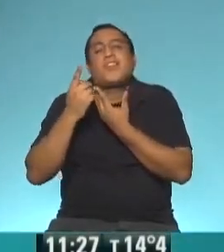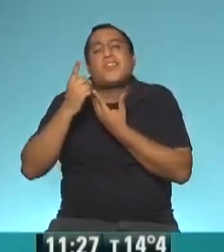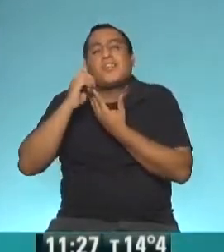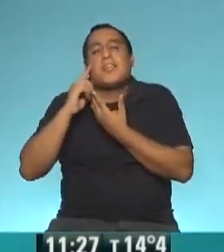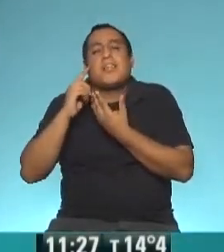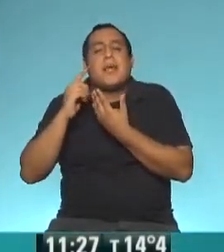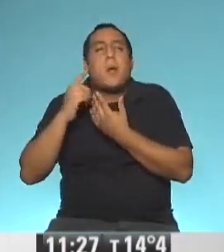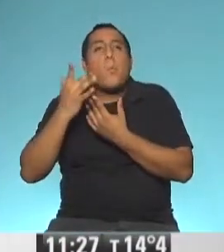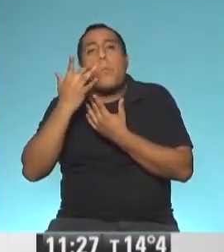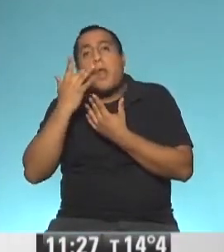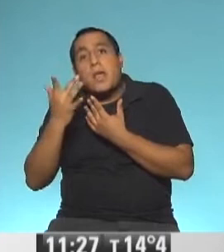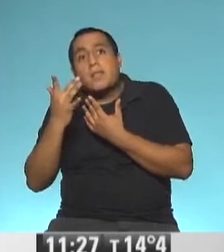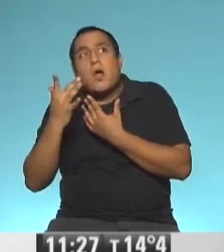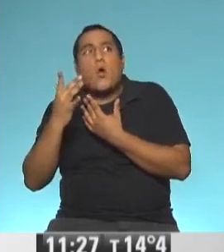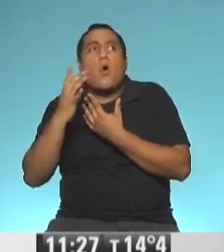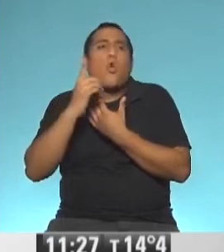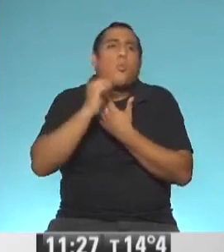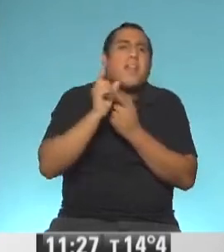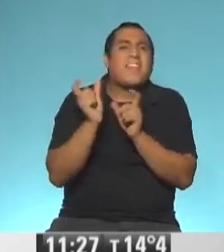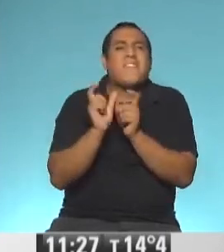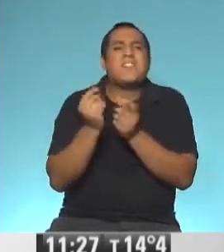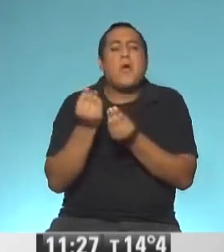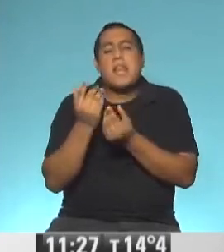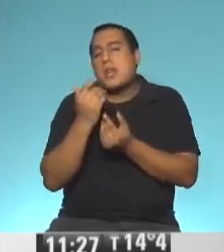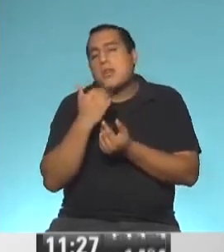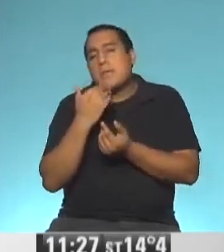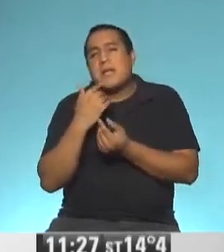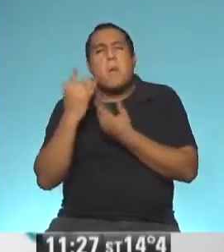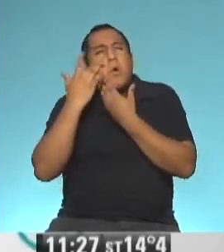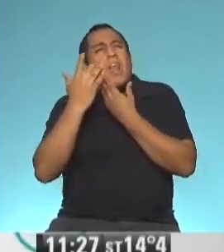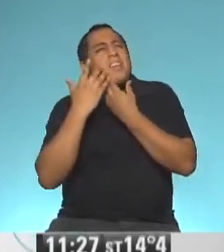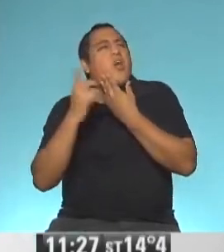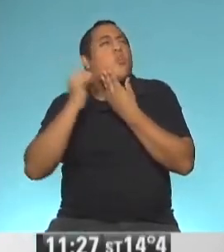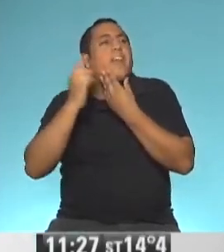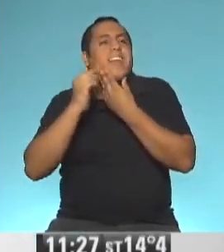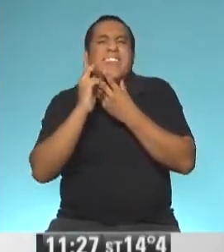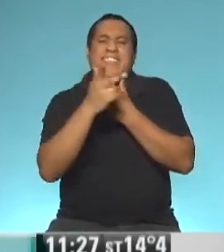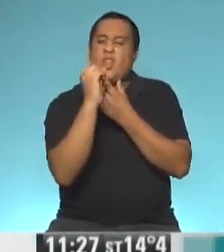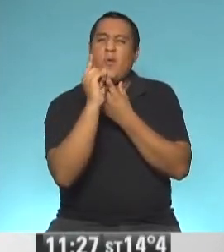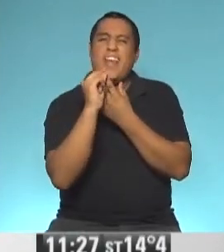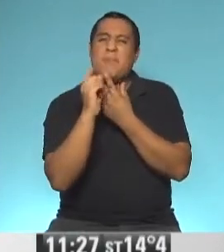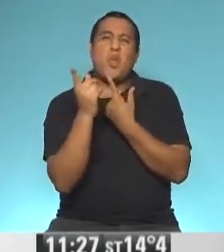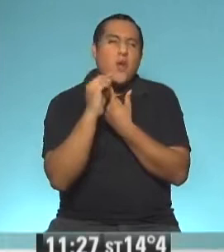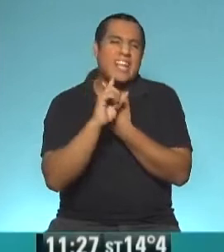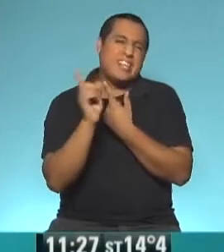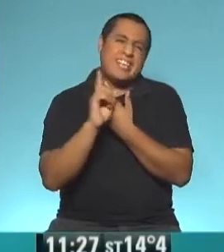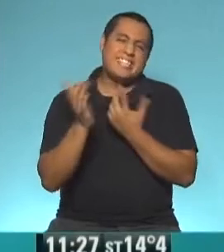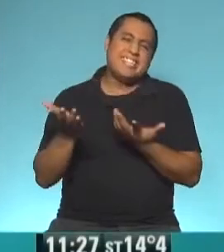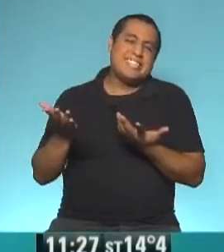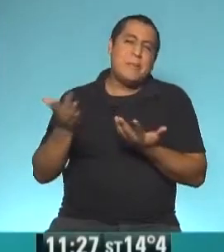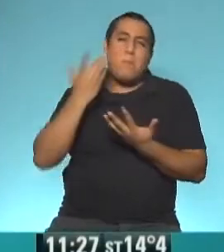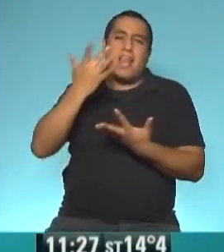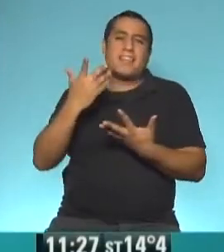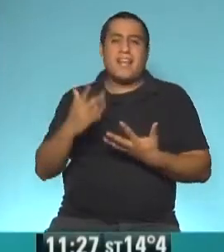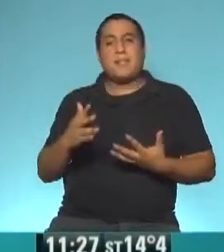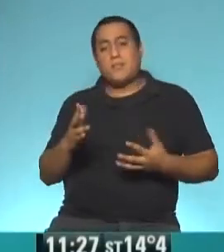molestia de dolor. Ellos creen que cuando algo les molesta, les duele. Entonces una herramienta que podemos tener los papás estando